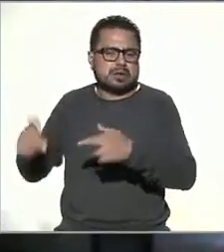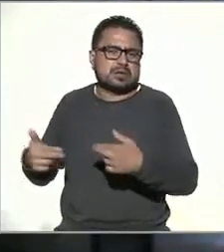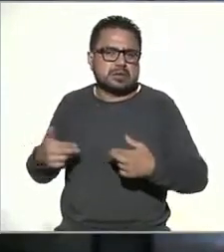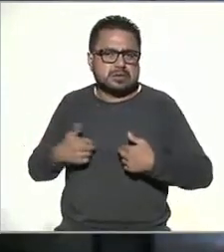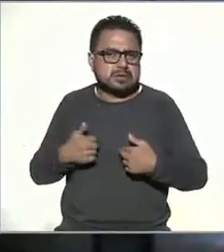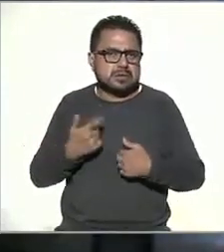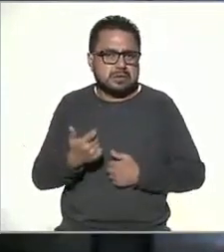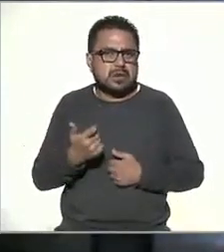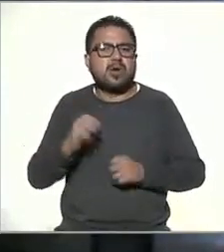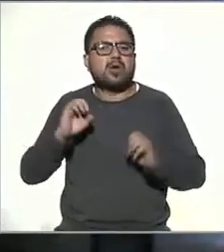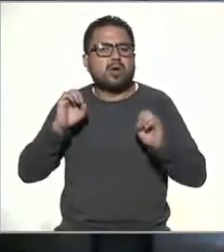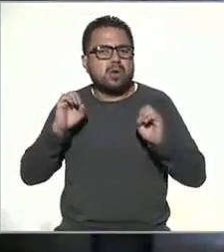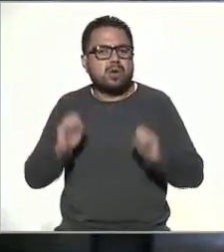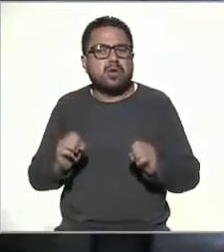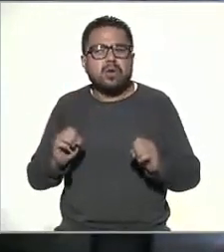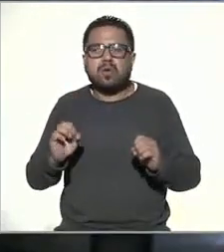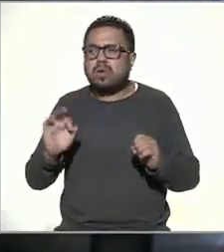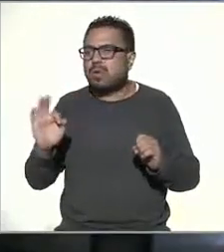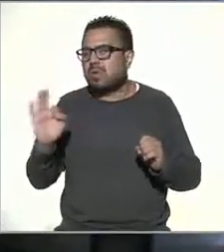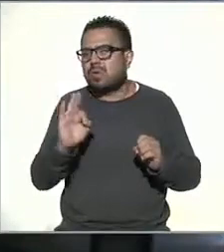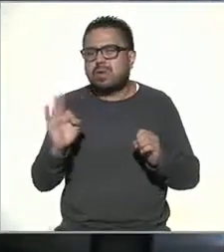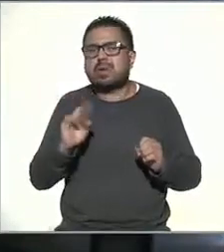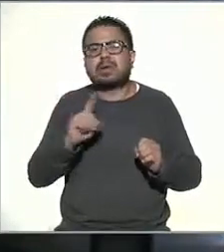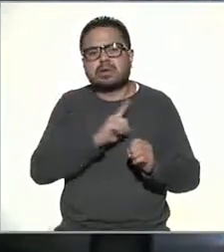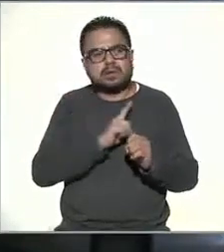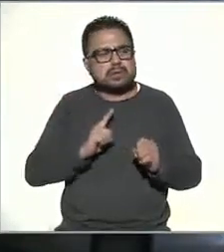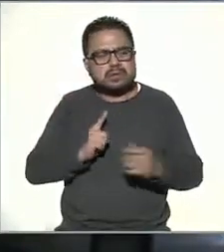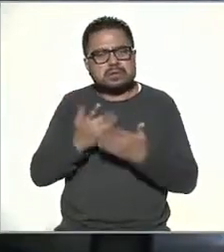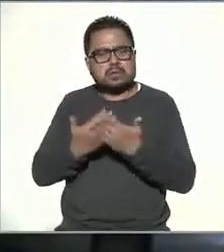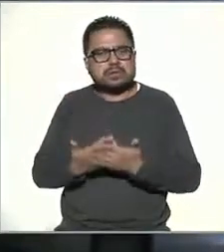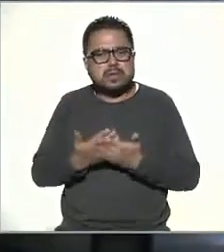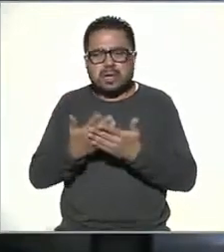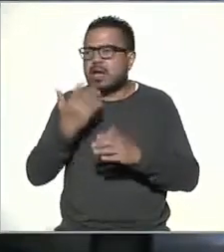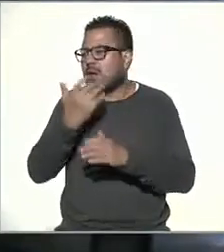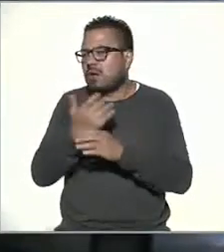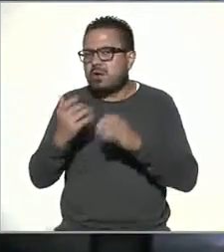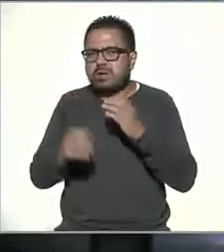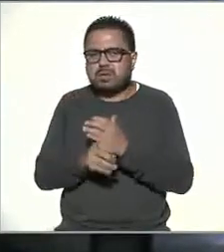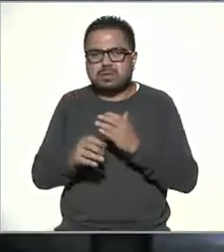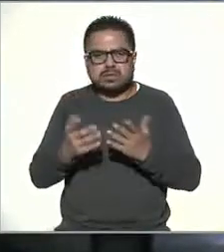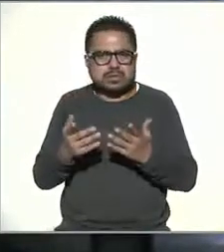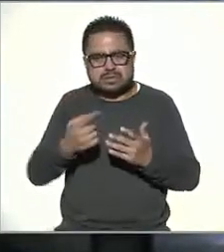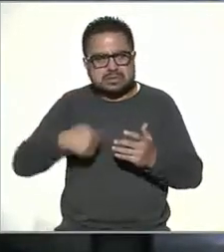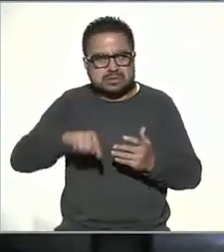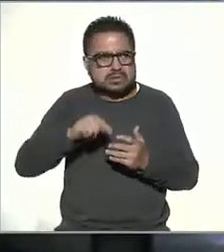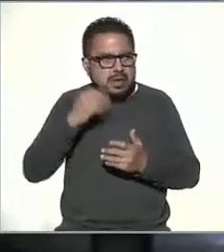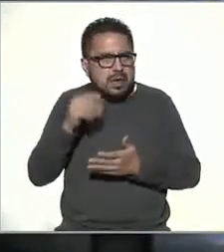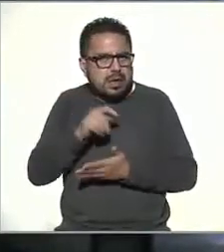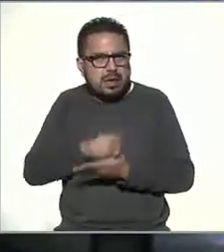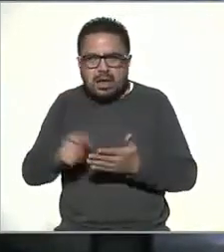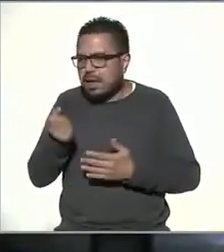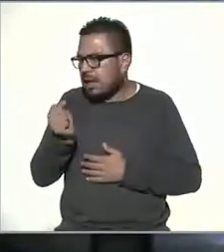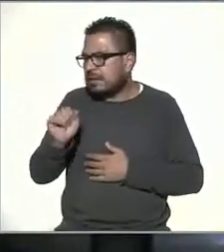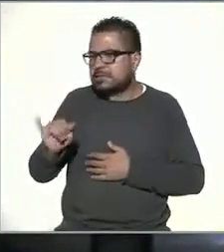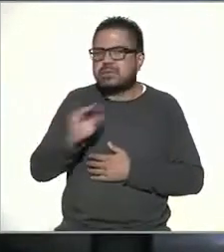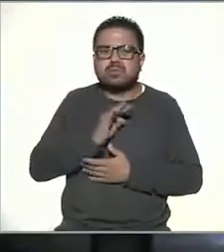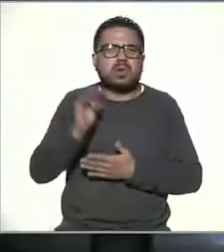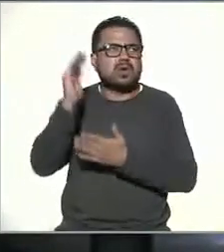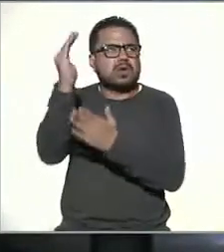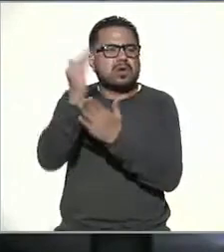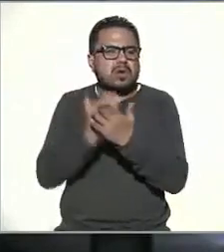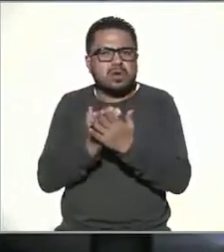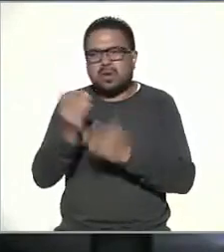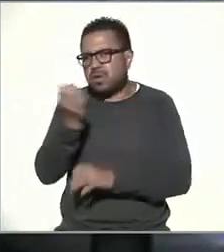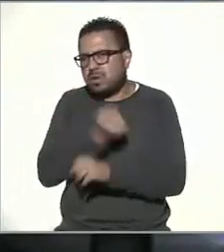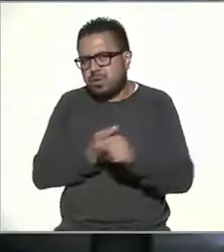o inclusive tengamos que esperar el producto deseado de esta manera podríamos reducir las